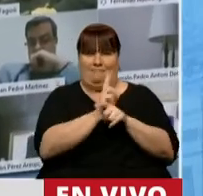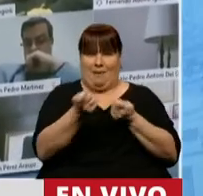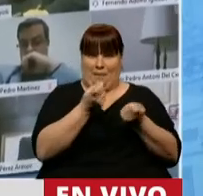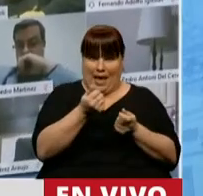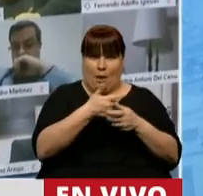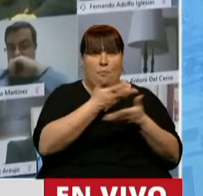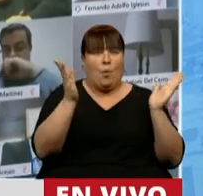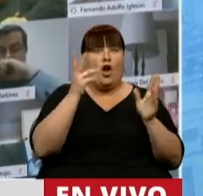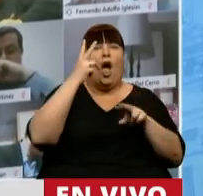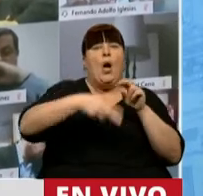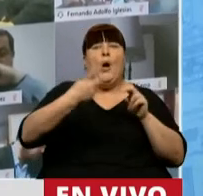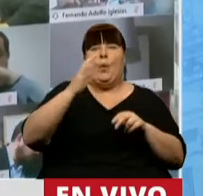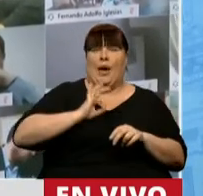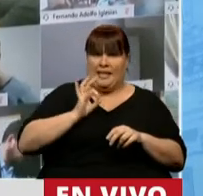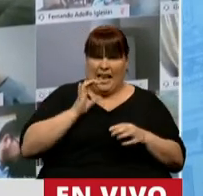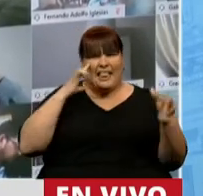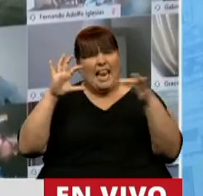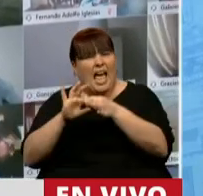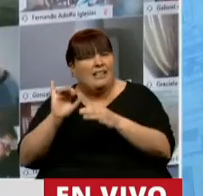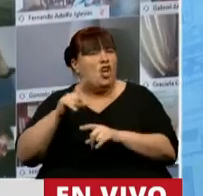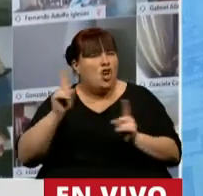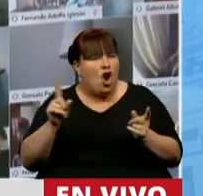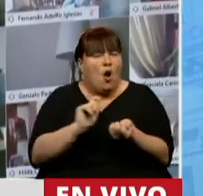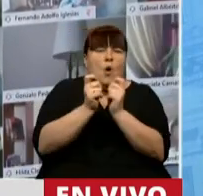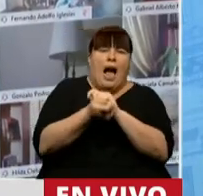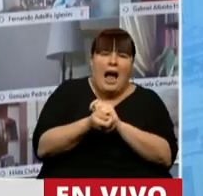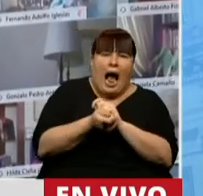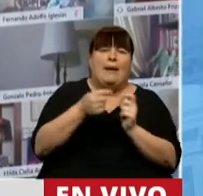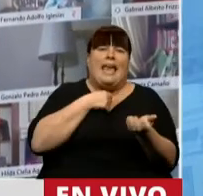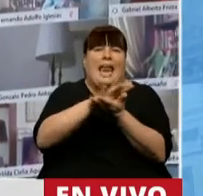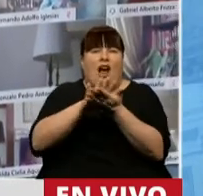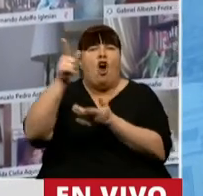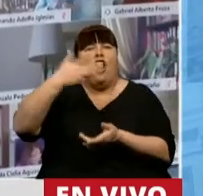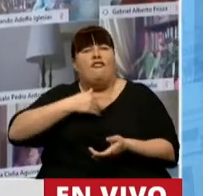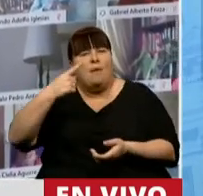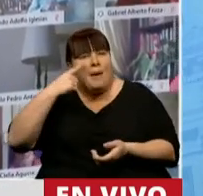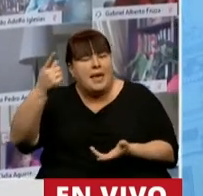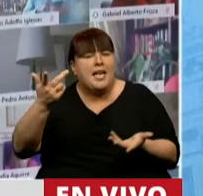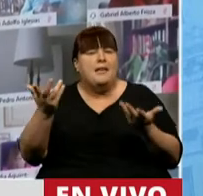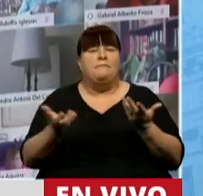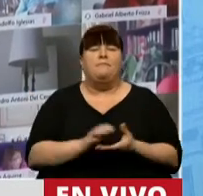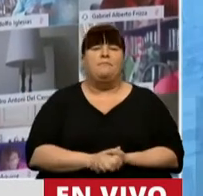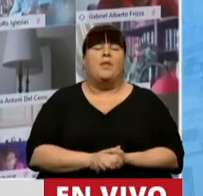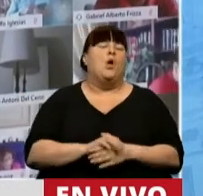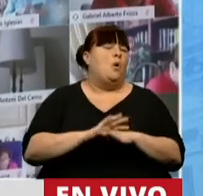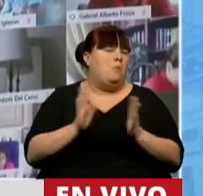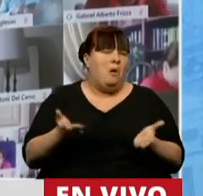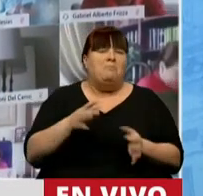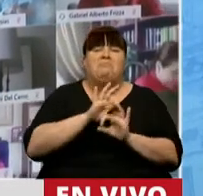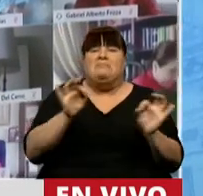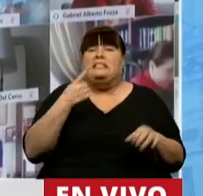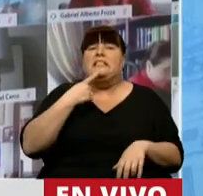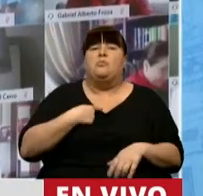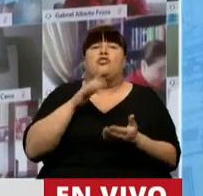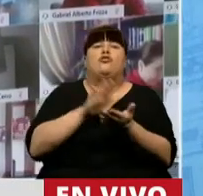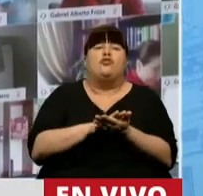con vigencia de 20 años va a tener algo que ver con esto, es una readecuación que se pretende negociar con el Fondo Monetario Internacional. Bueno, tampoco obtuvimos